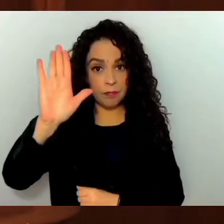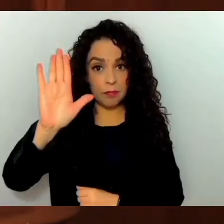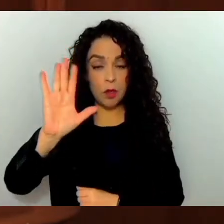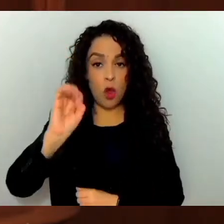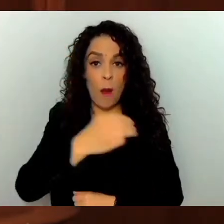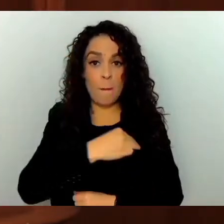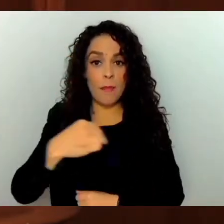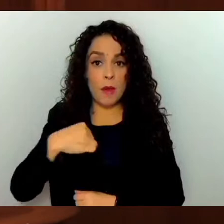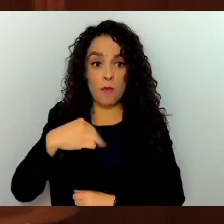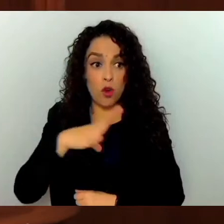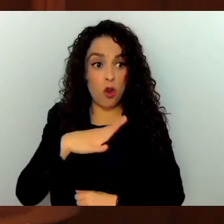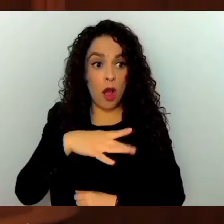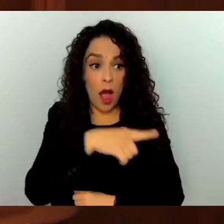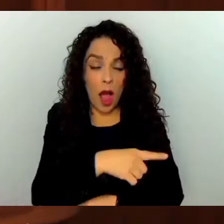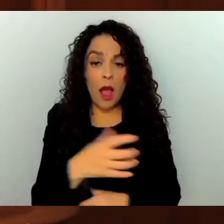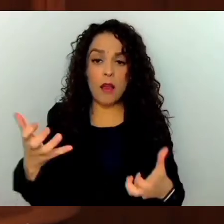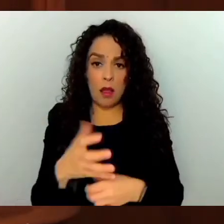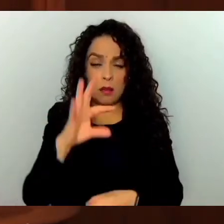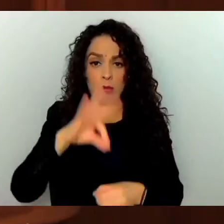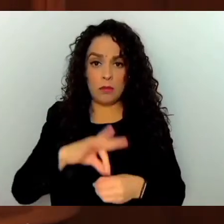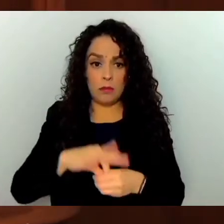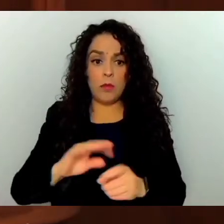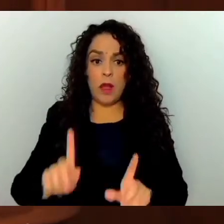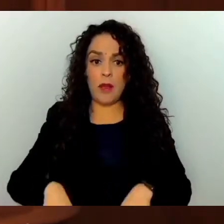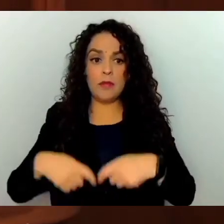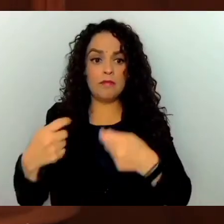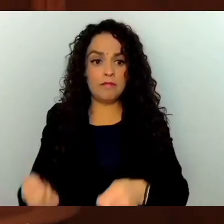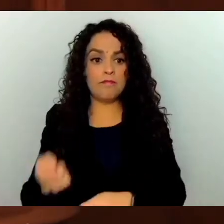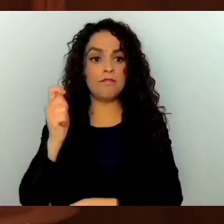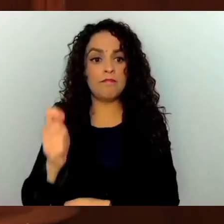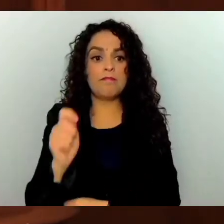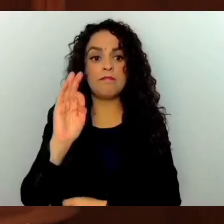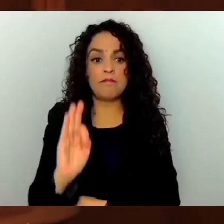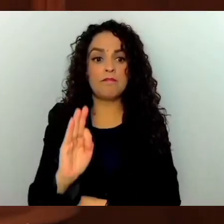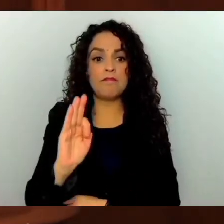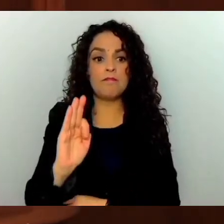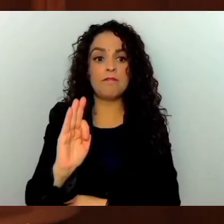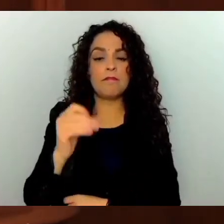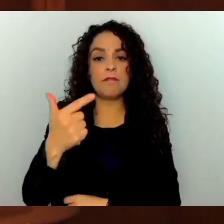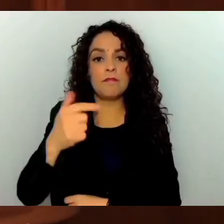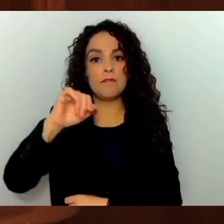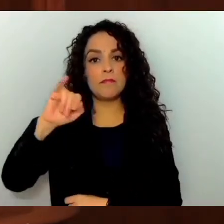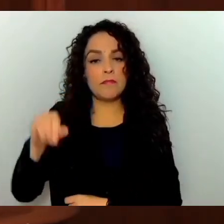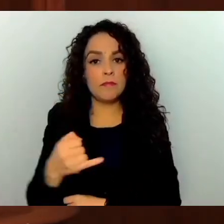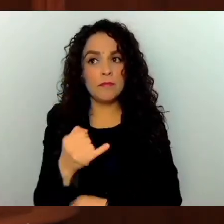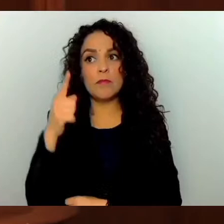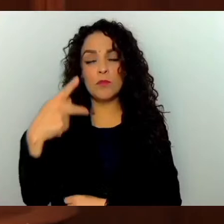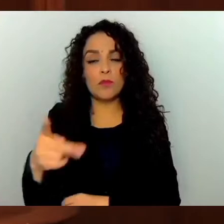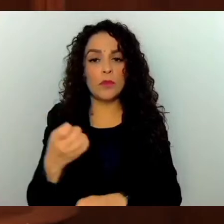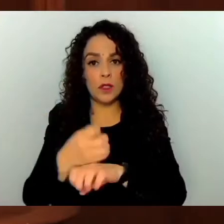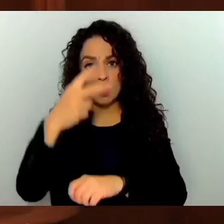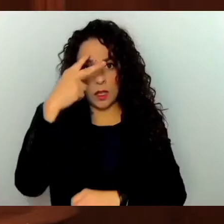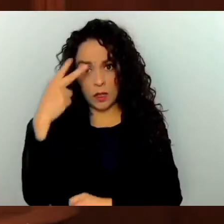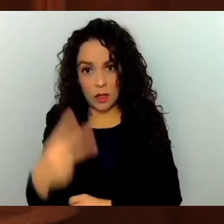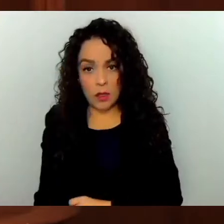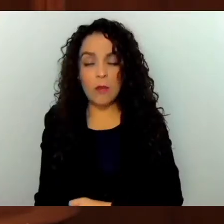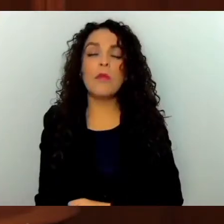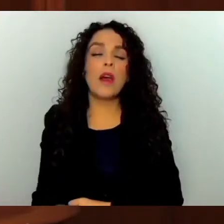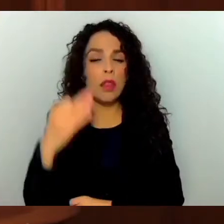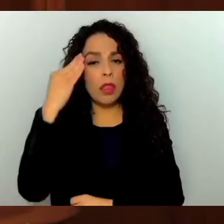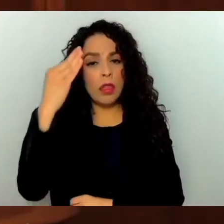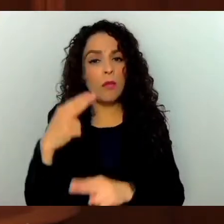a quien ocupará la titularidad de la Fiscalía General de Justicia del Estado de México por un periodo de nueve años.